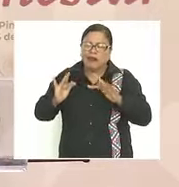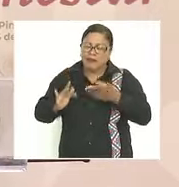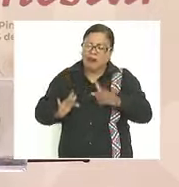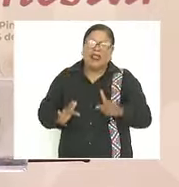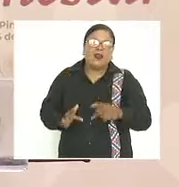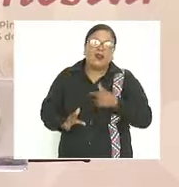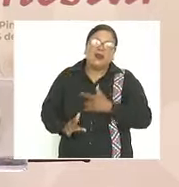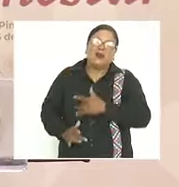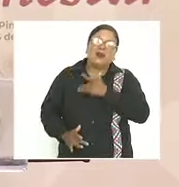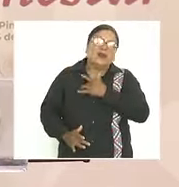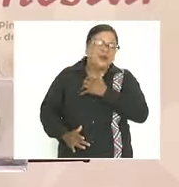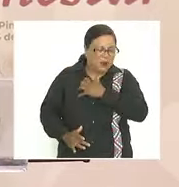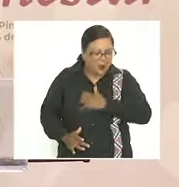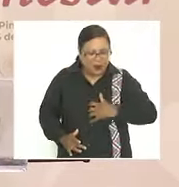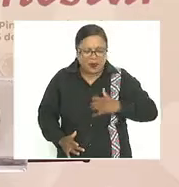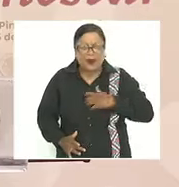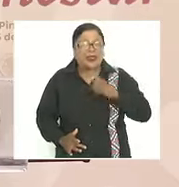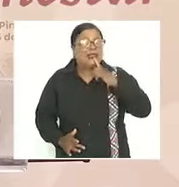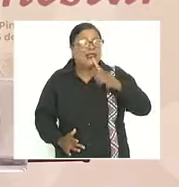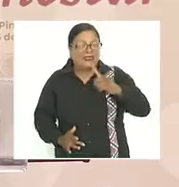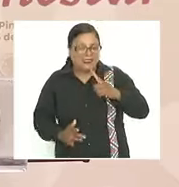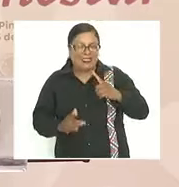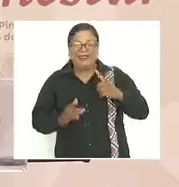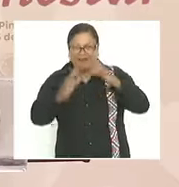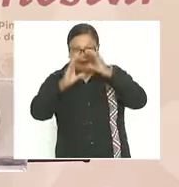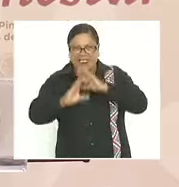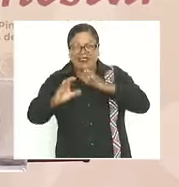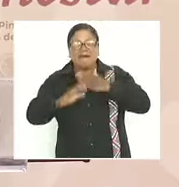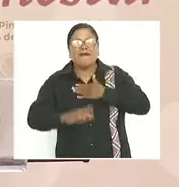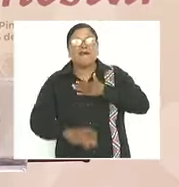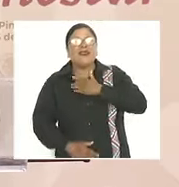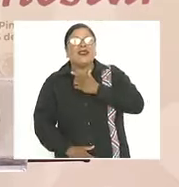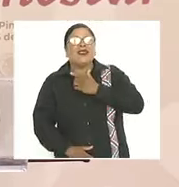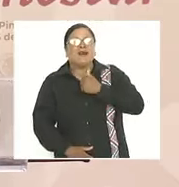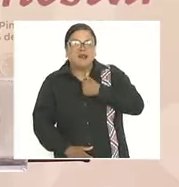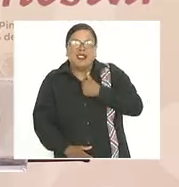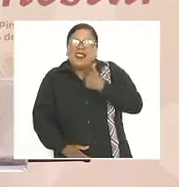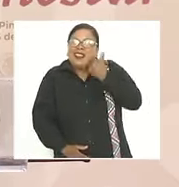como dice la canción mi gusto es